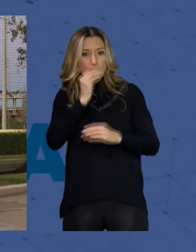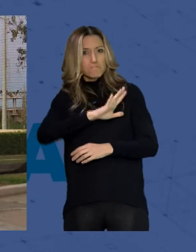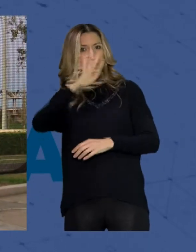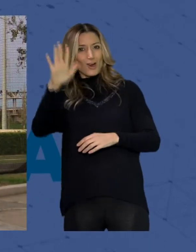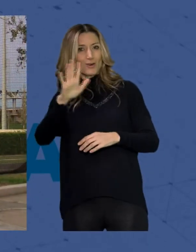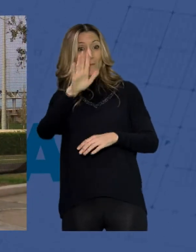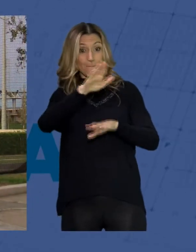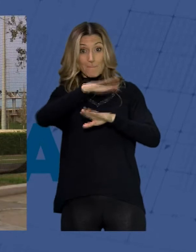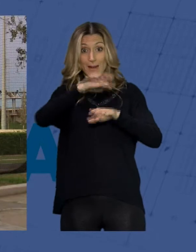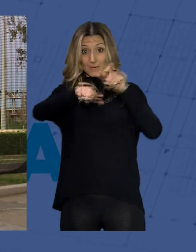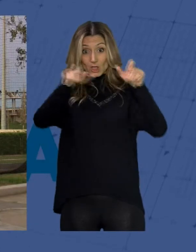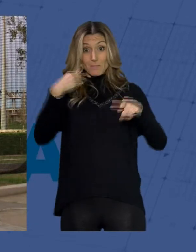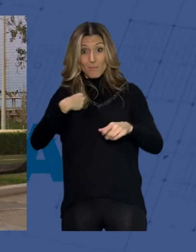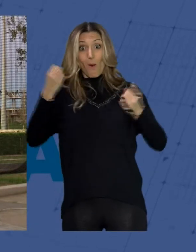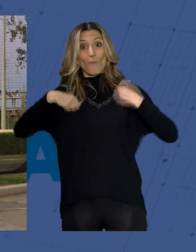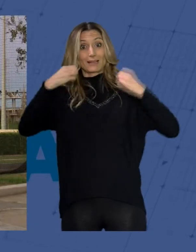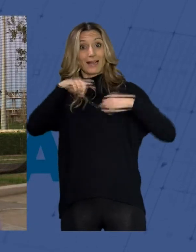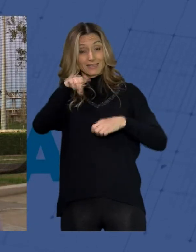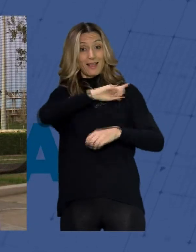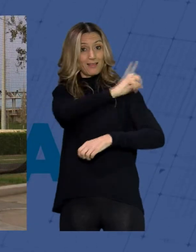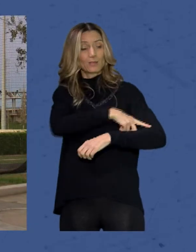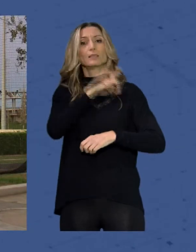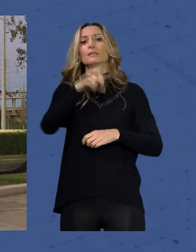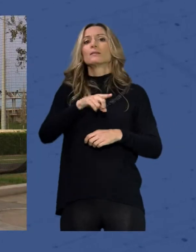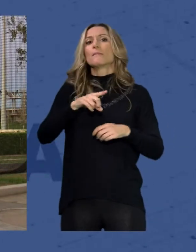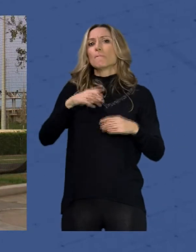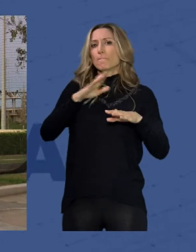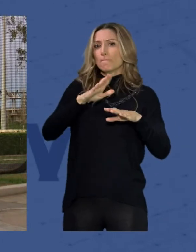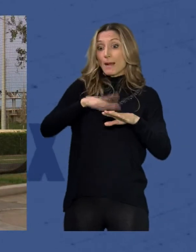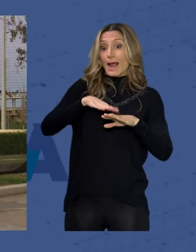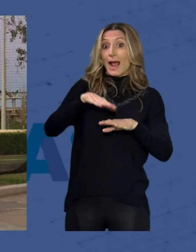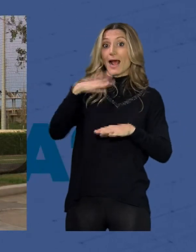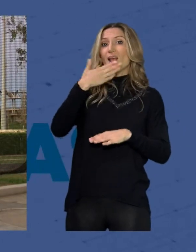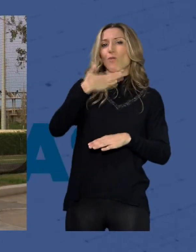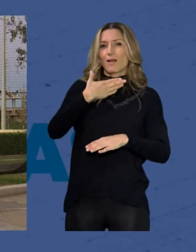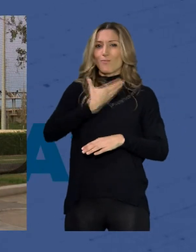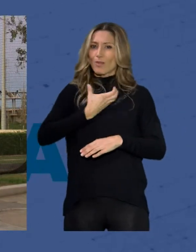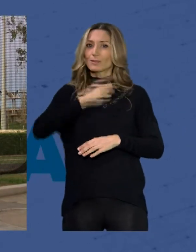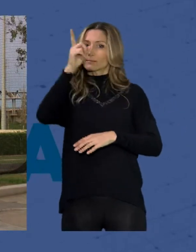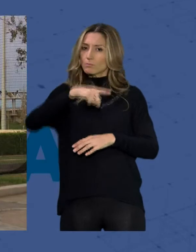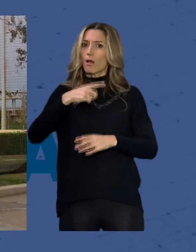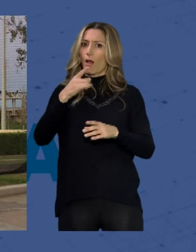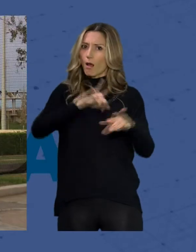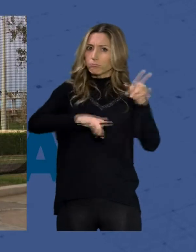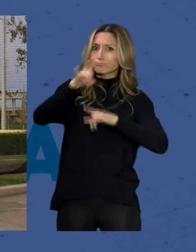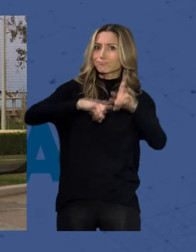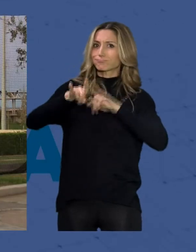los lanzadores y también va a mejorar lo que son las escuelas municipales y también las categorías